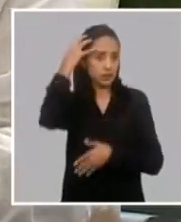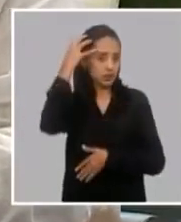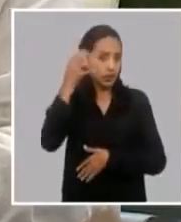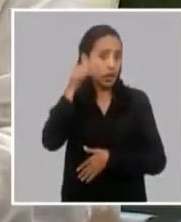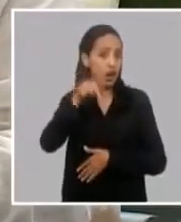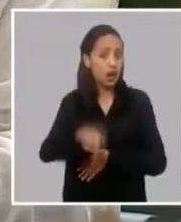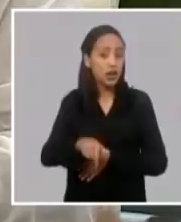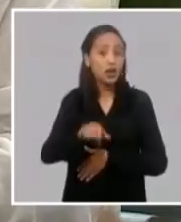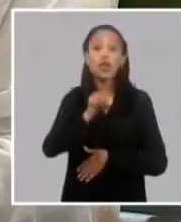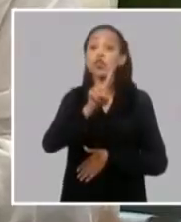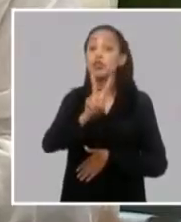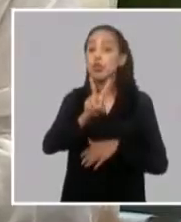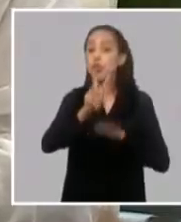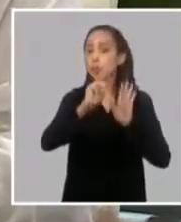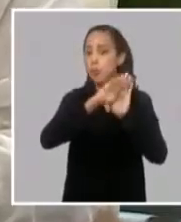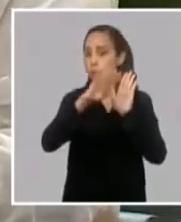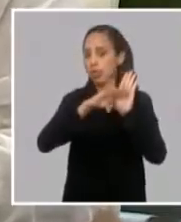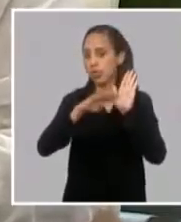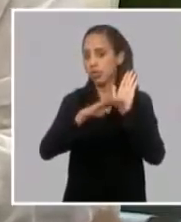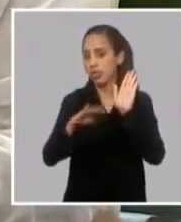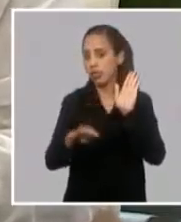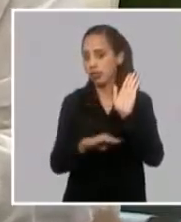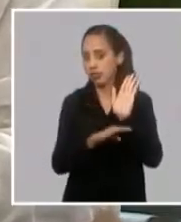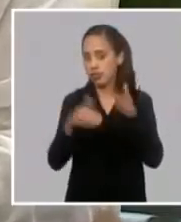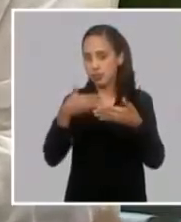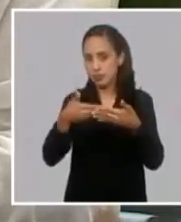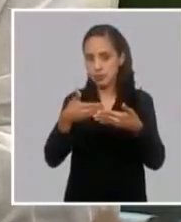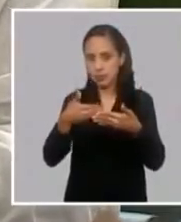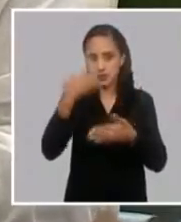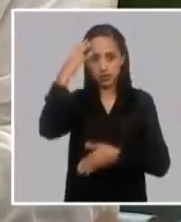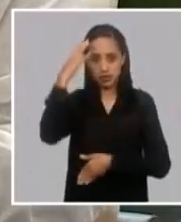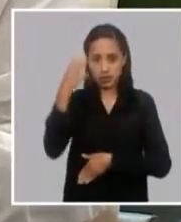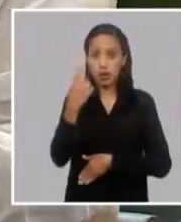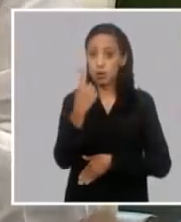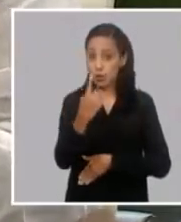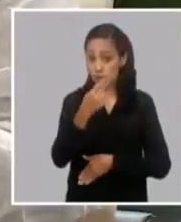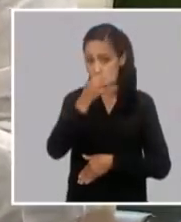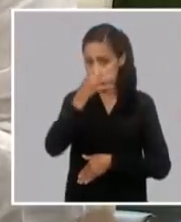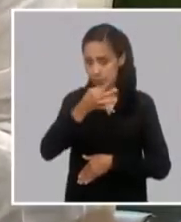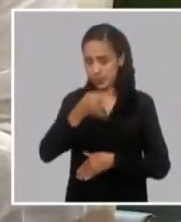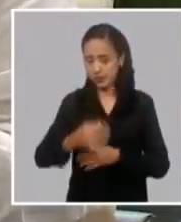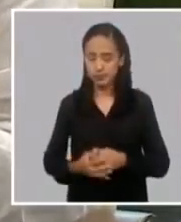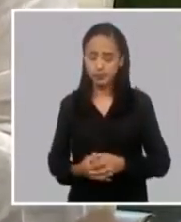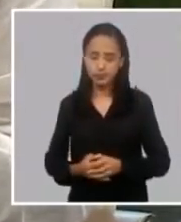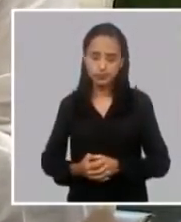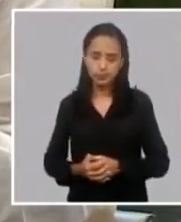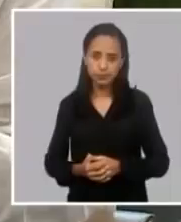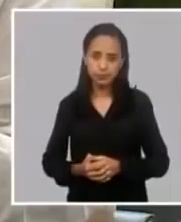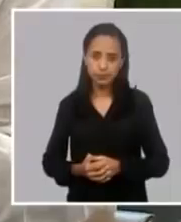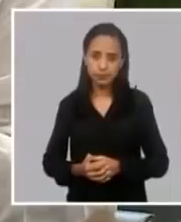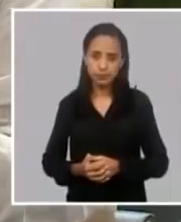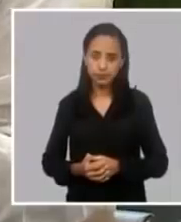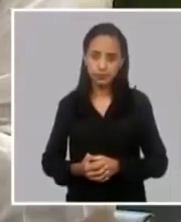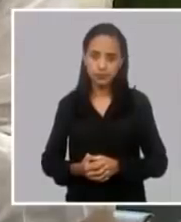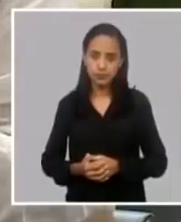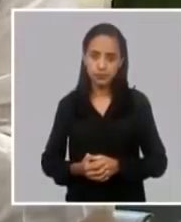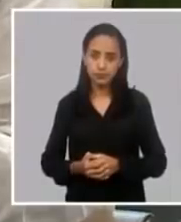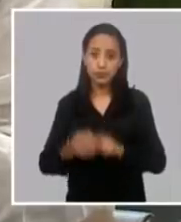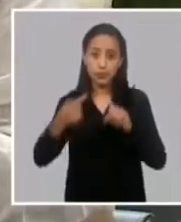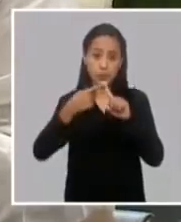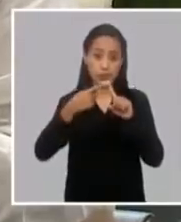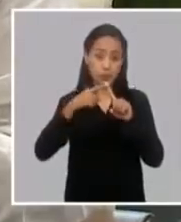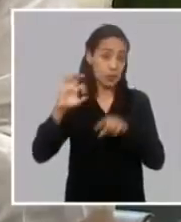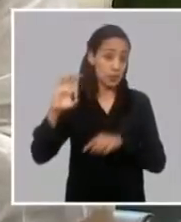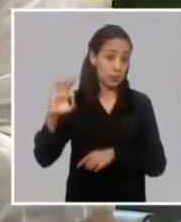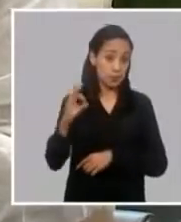han adoptado dos medidas que voy a referirme a ella una que es el vamos a decir el perfeccionamiento del